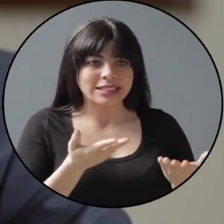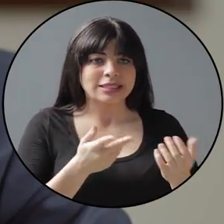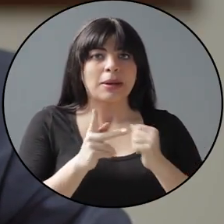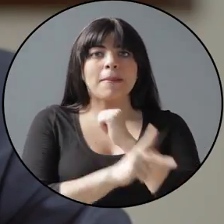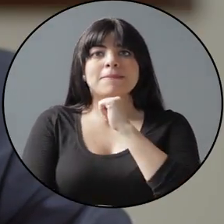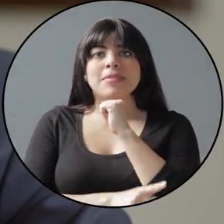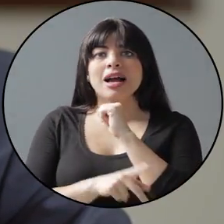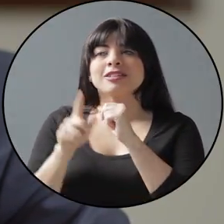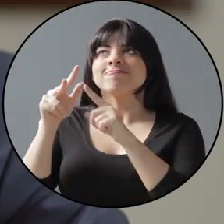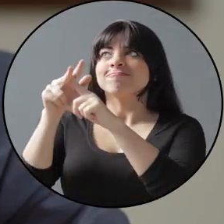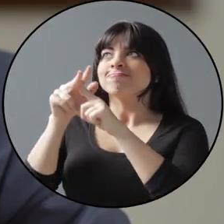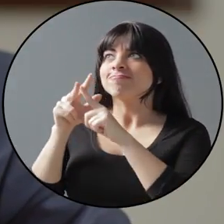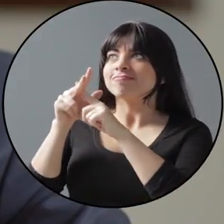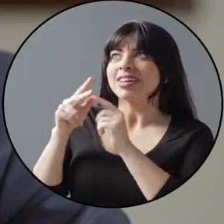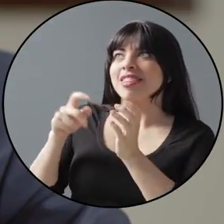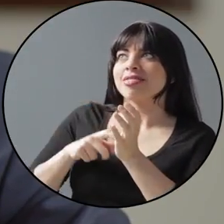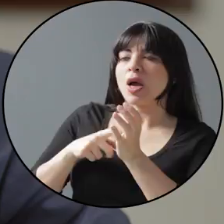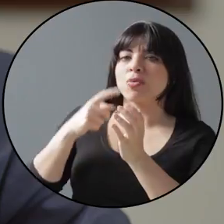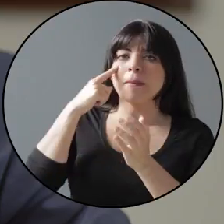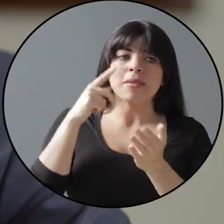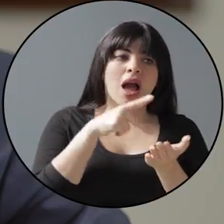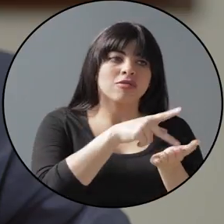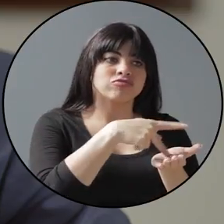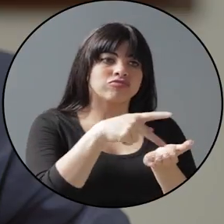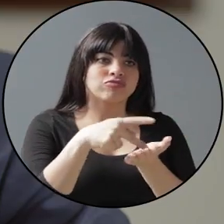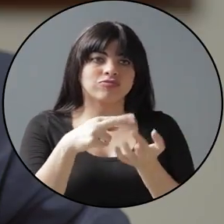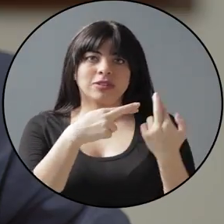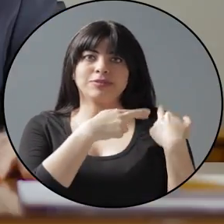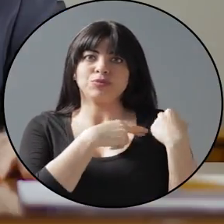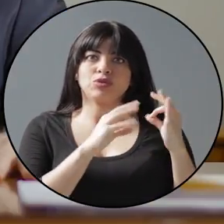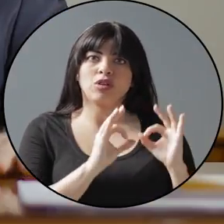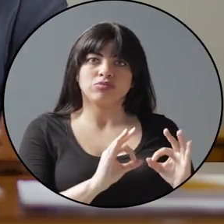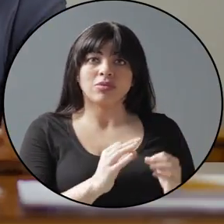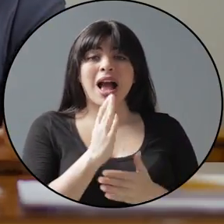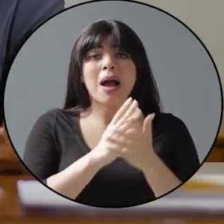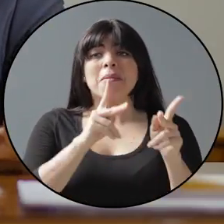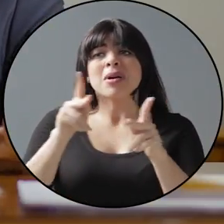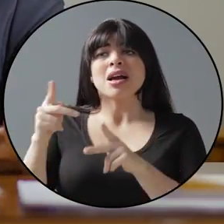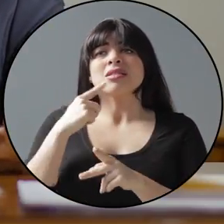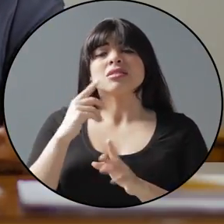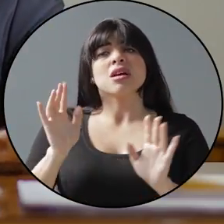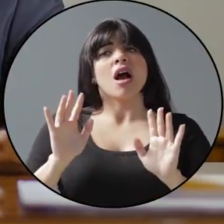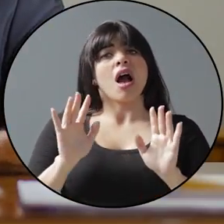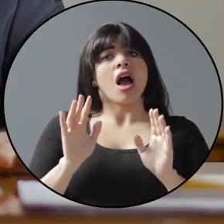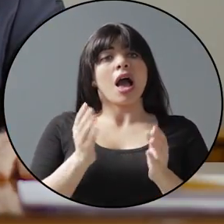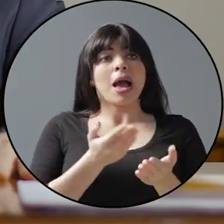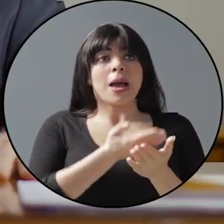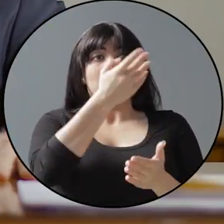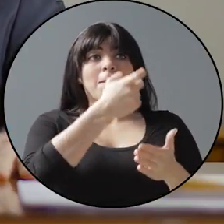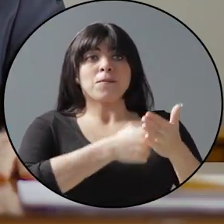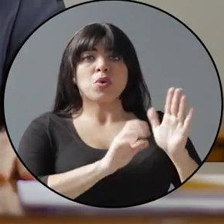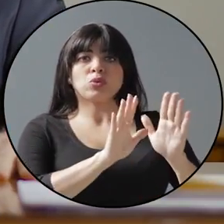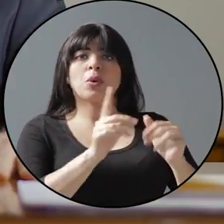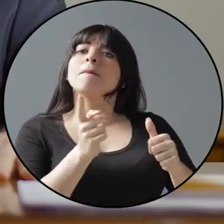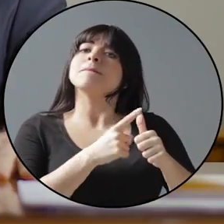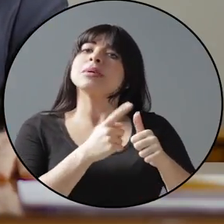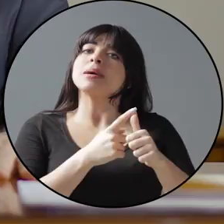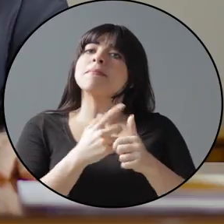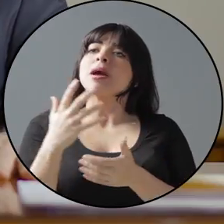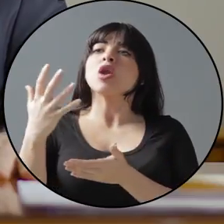recurrir a endeudamiento para cumplir sus obligaciones. Algunos dirán que antes de aumentar impuestos,